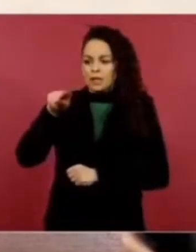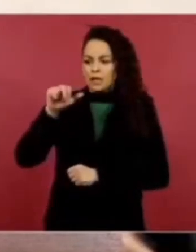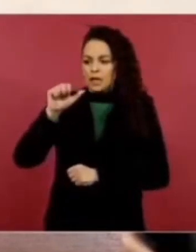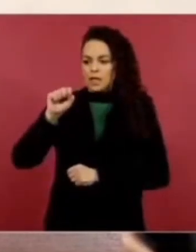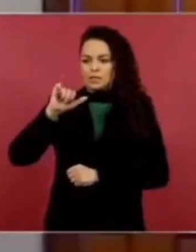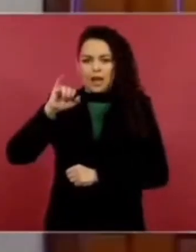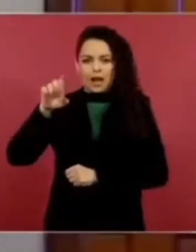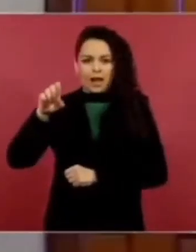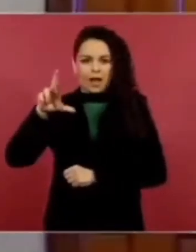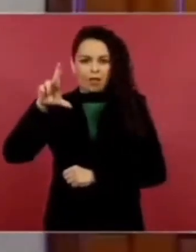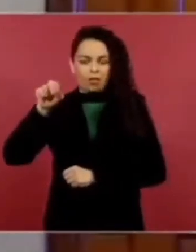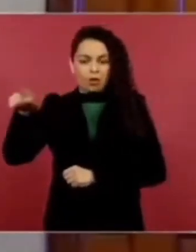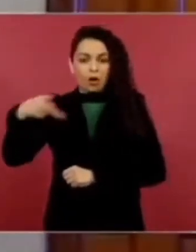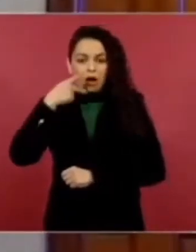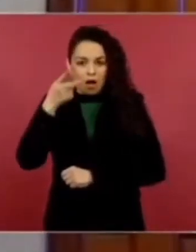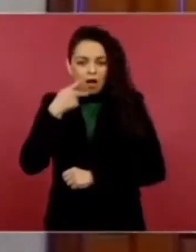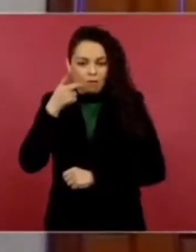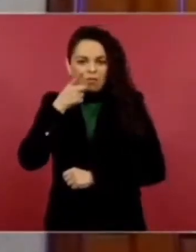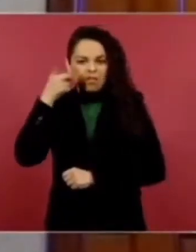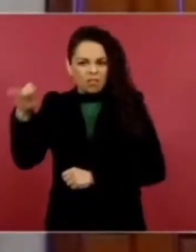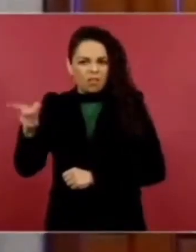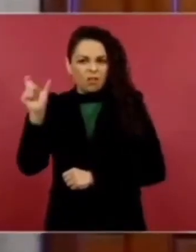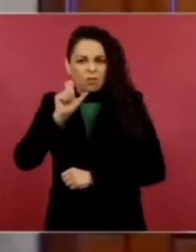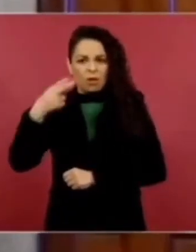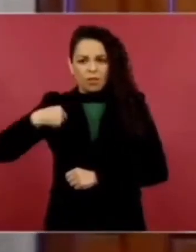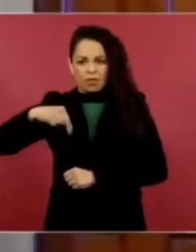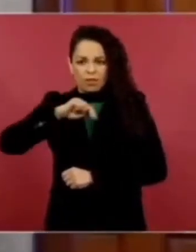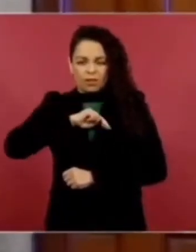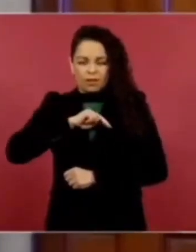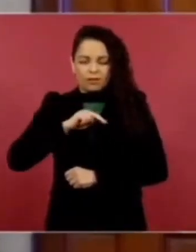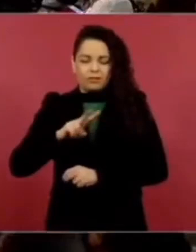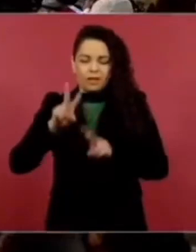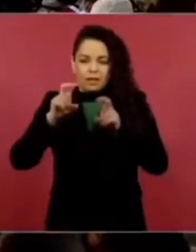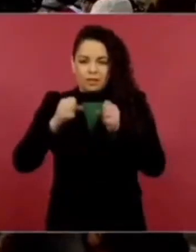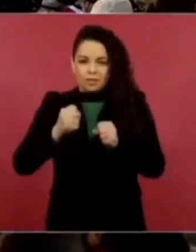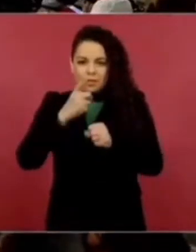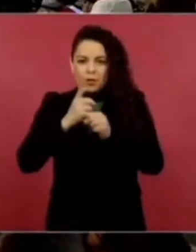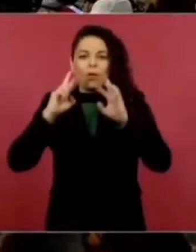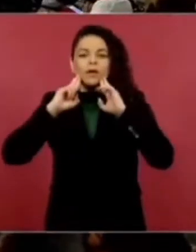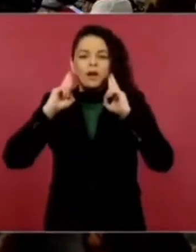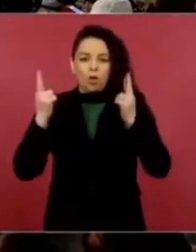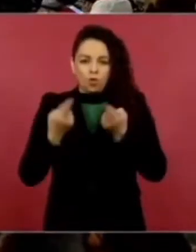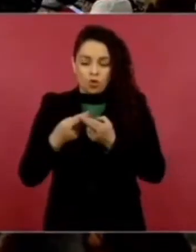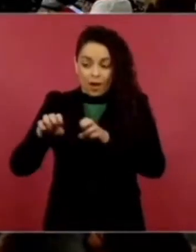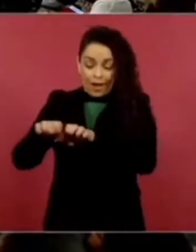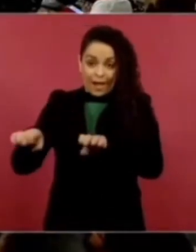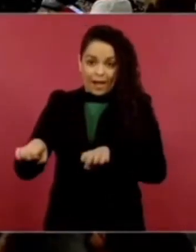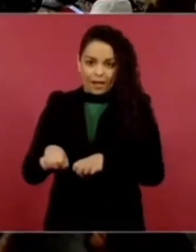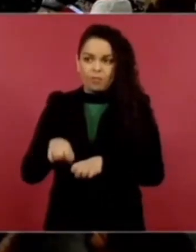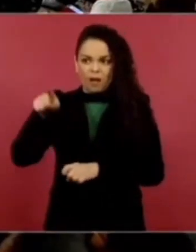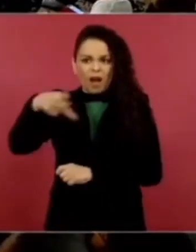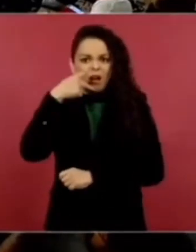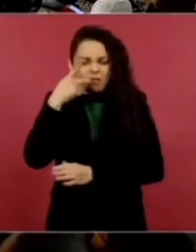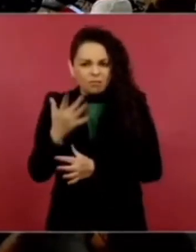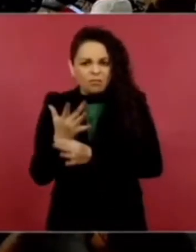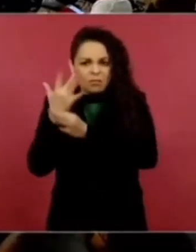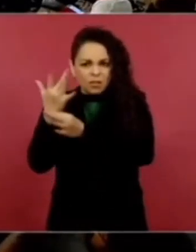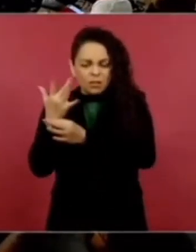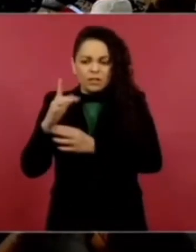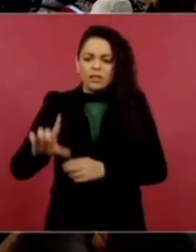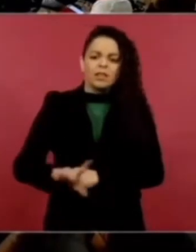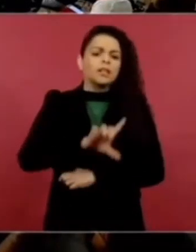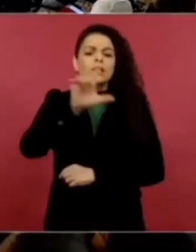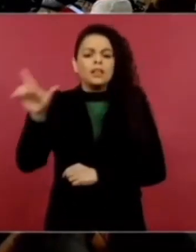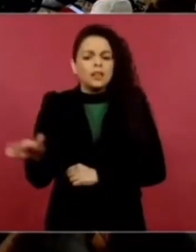en una reunión de Gabinete de Seguridad. Pero luego lo que más me llamó la atención es de que